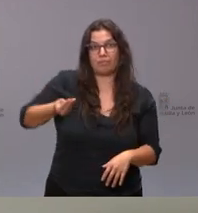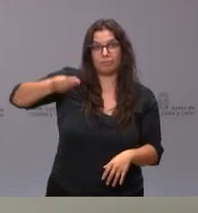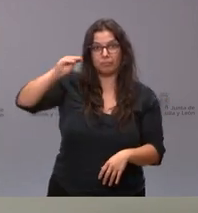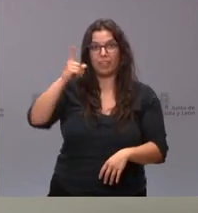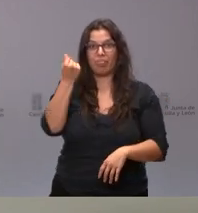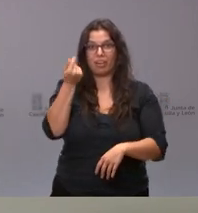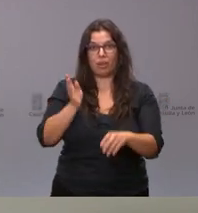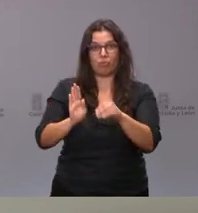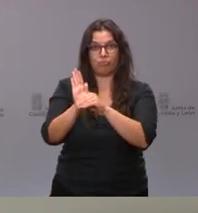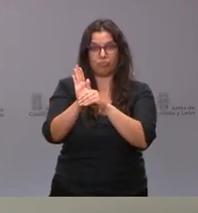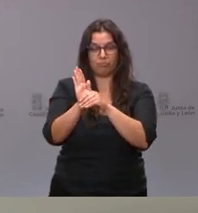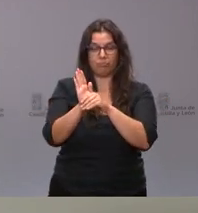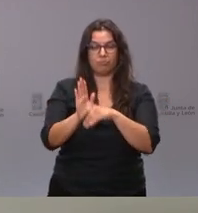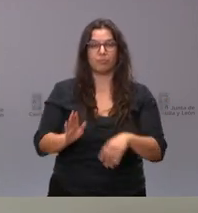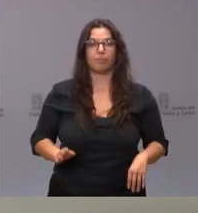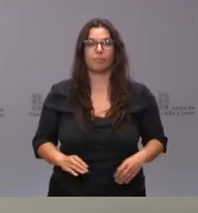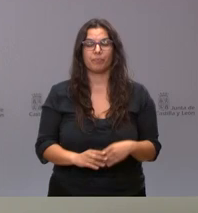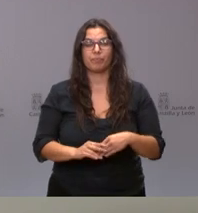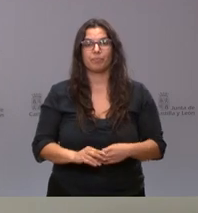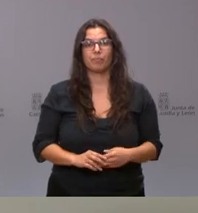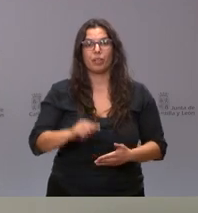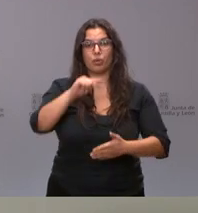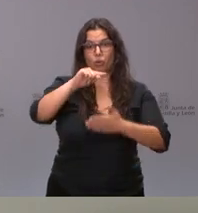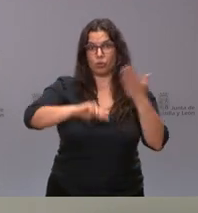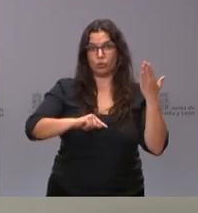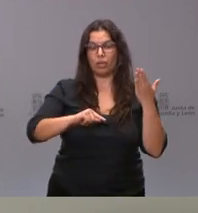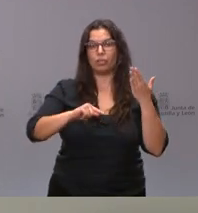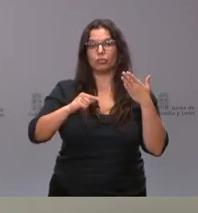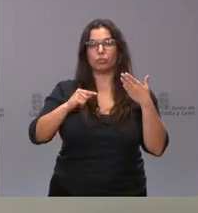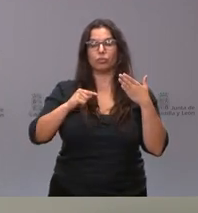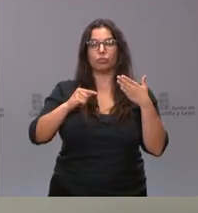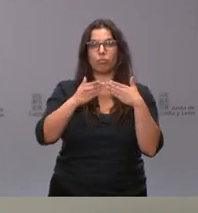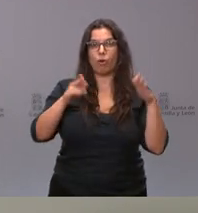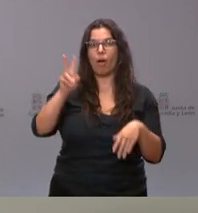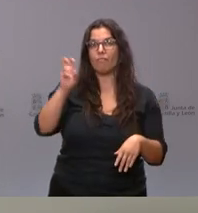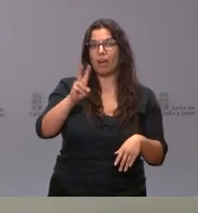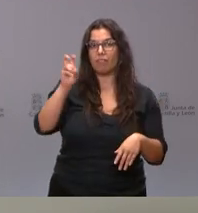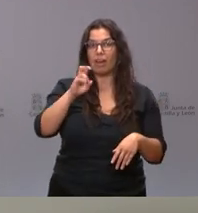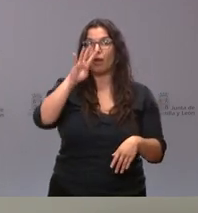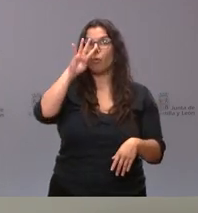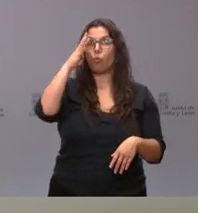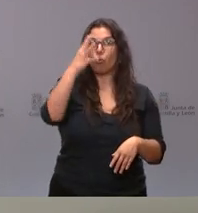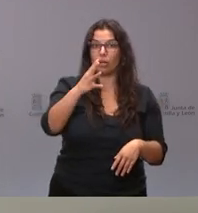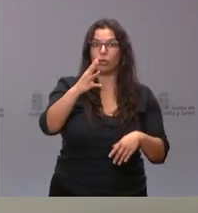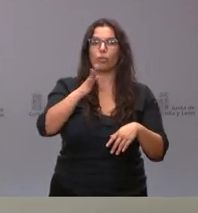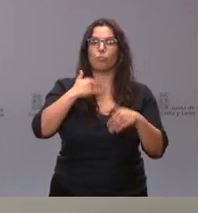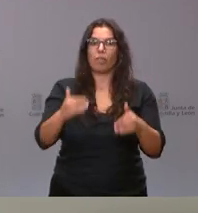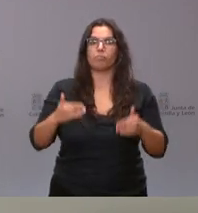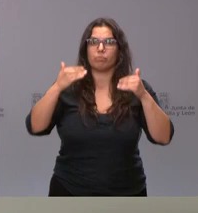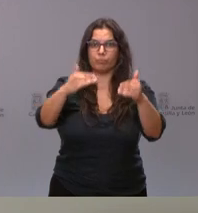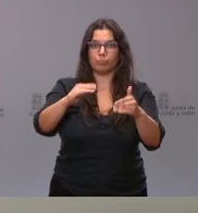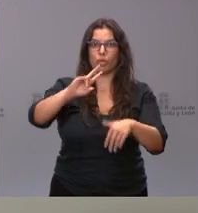esta finalidad. El periodo de vigencia son seis años, cuatro años prorrogables por otras dos.